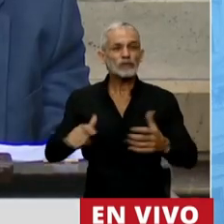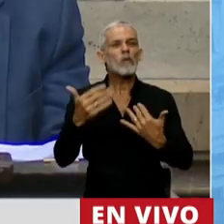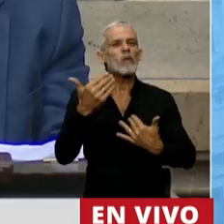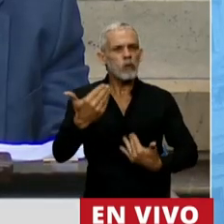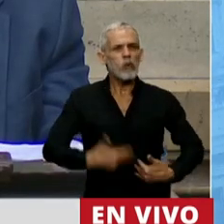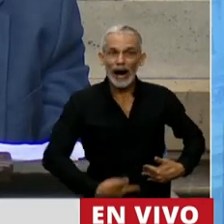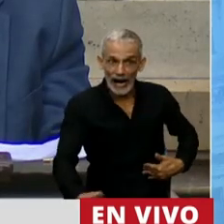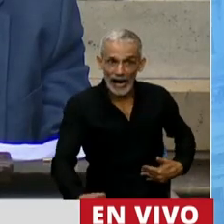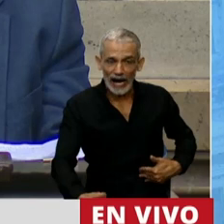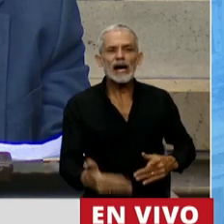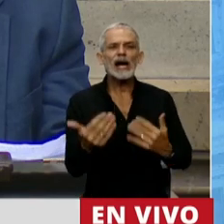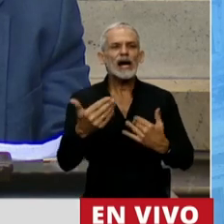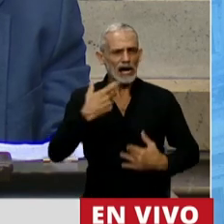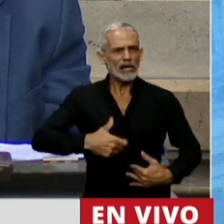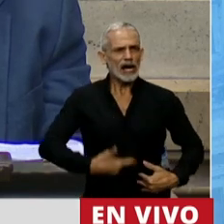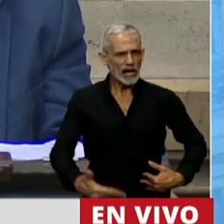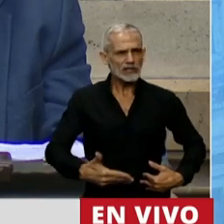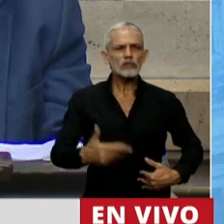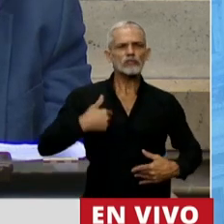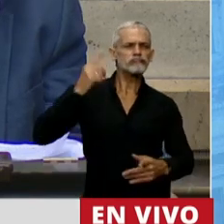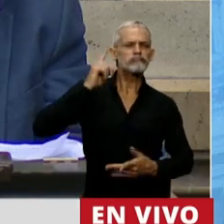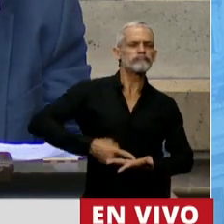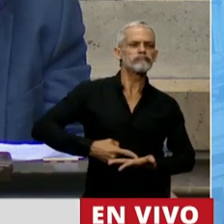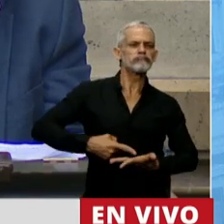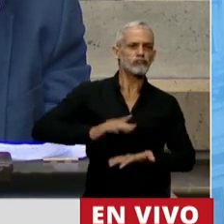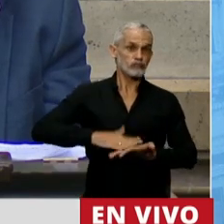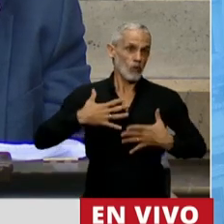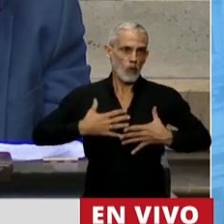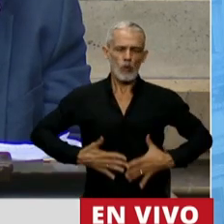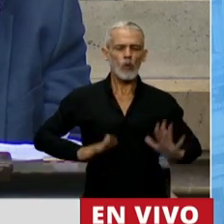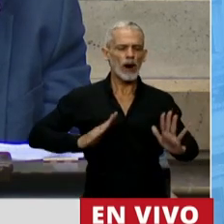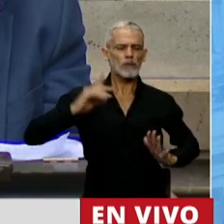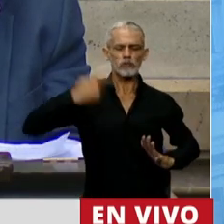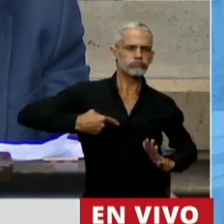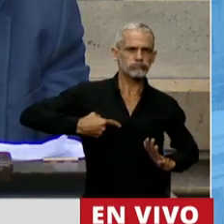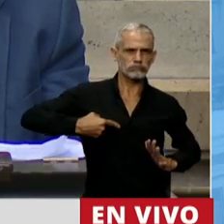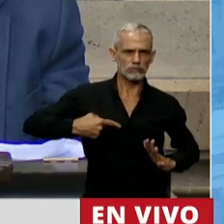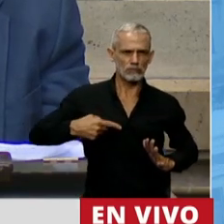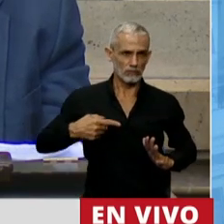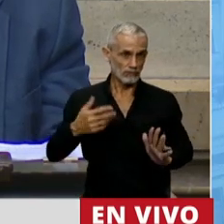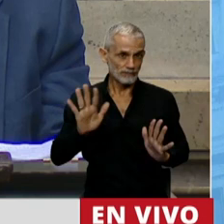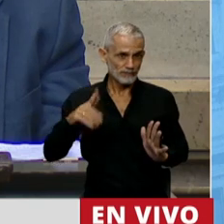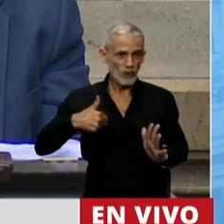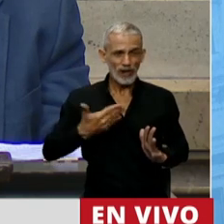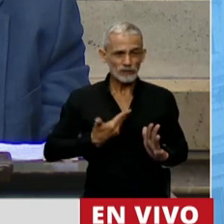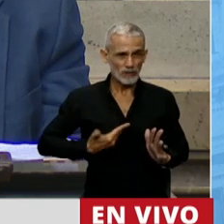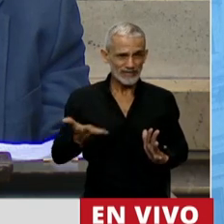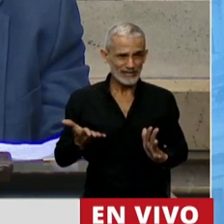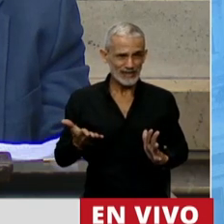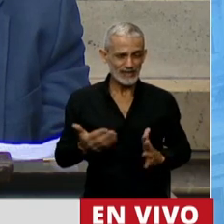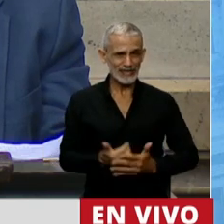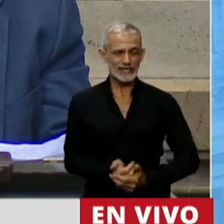gestar decidimos. Somos soberanas de nuestros cuerpos. Por eso, Presidente,